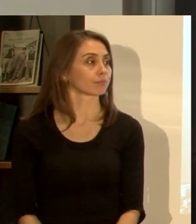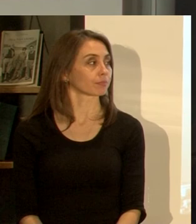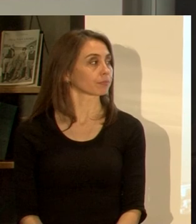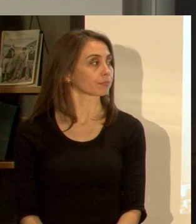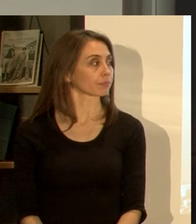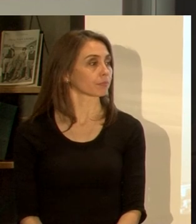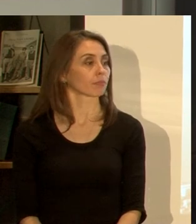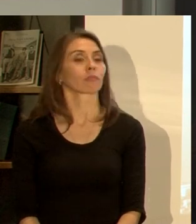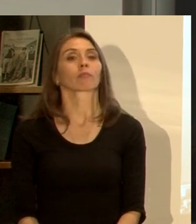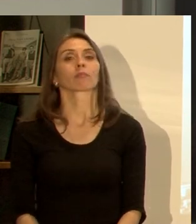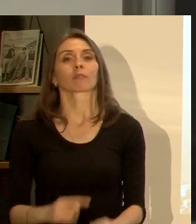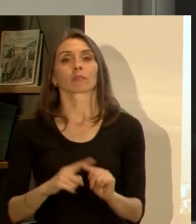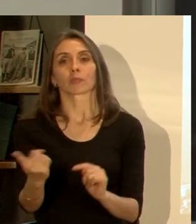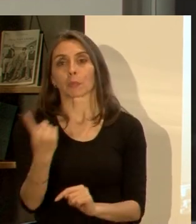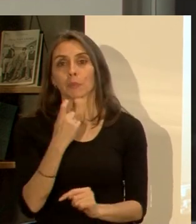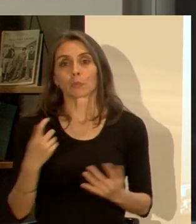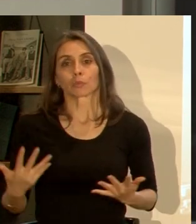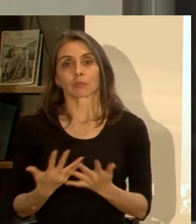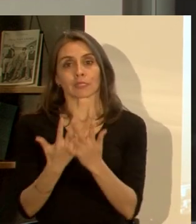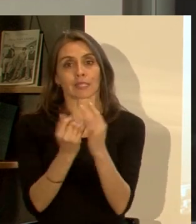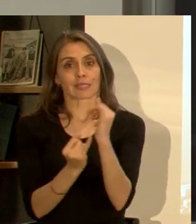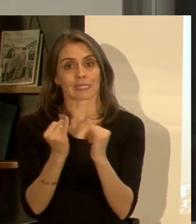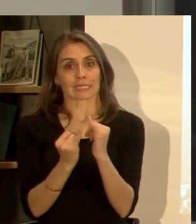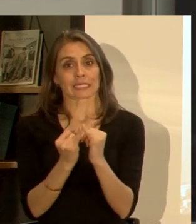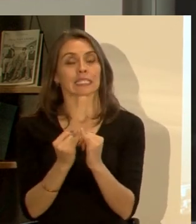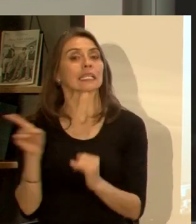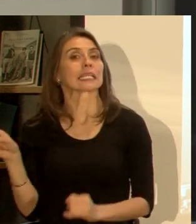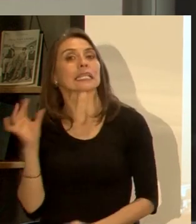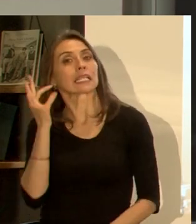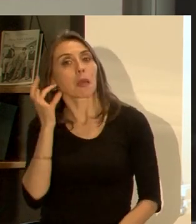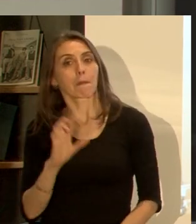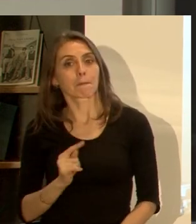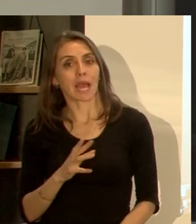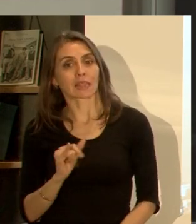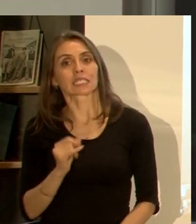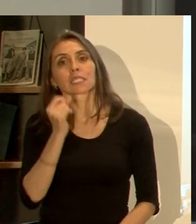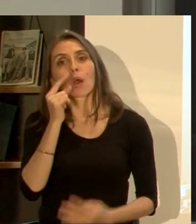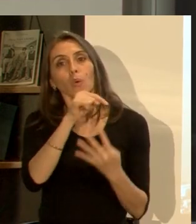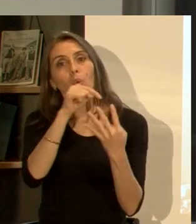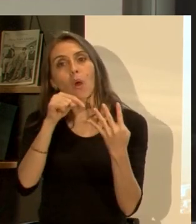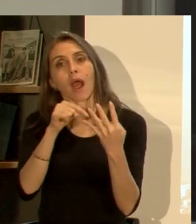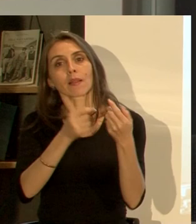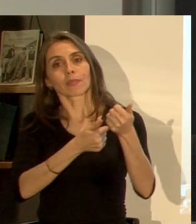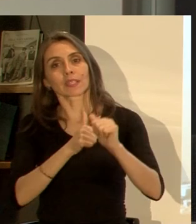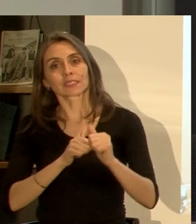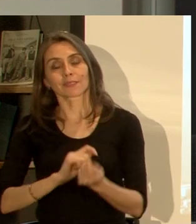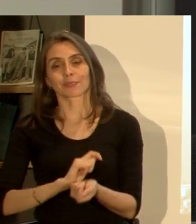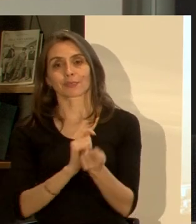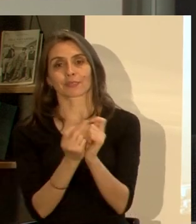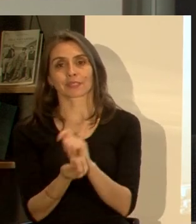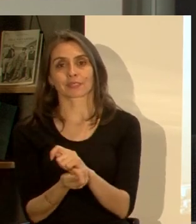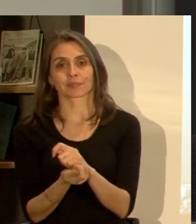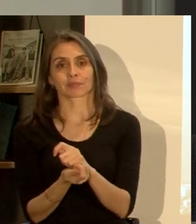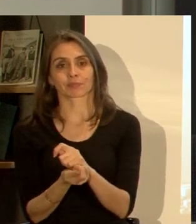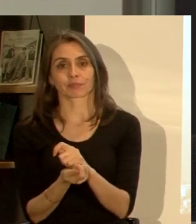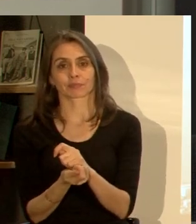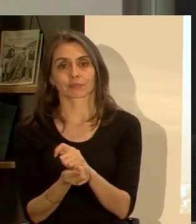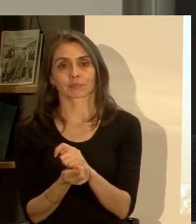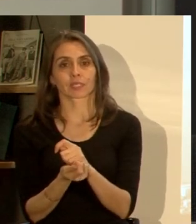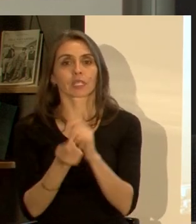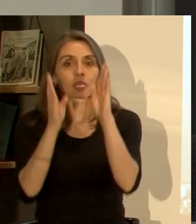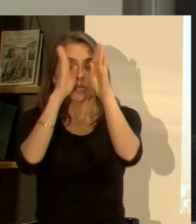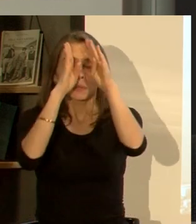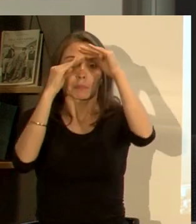perfecto tengo otra pregunta de las redes sociales para ti Patricia ¿cuáles son los principales desafíos para transformar nuestro